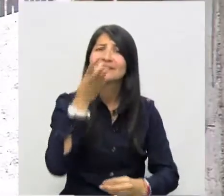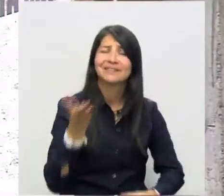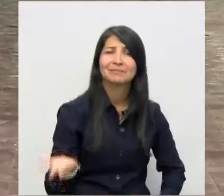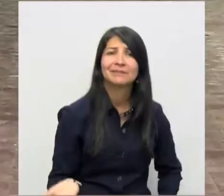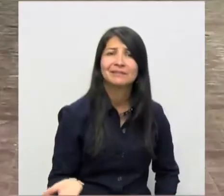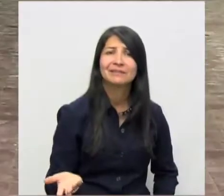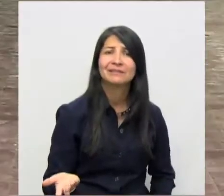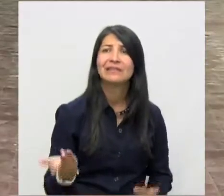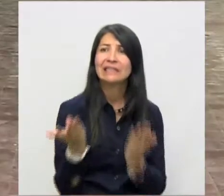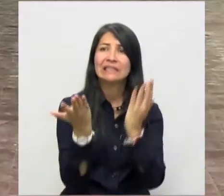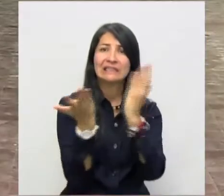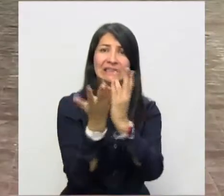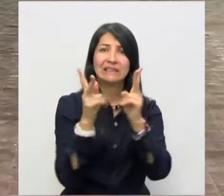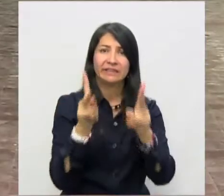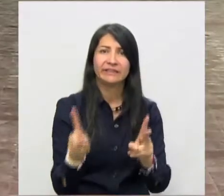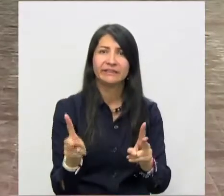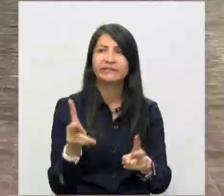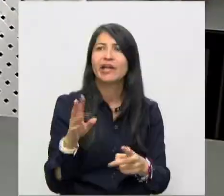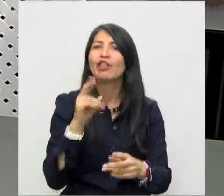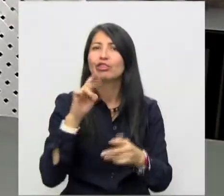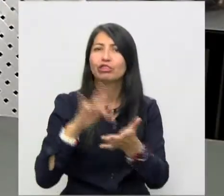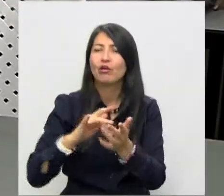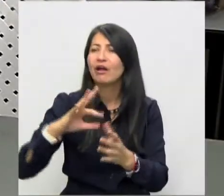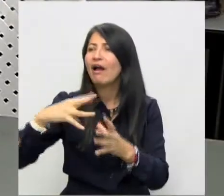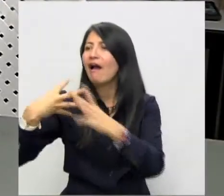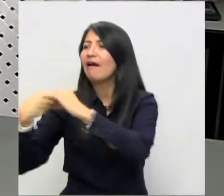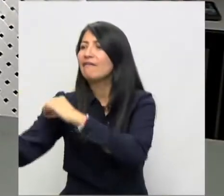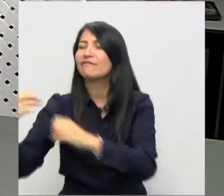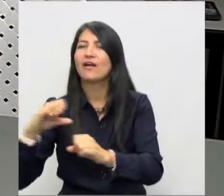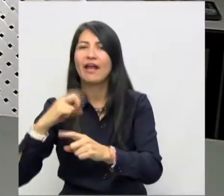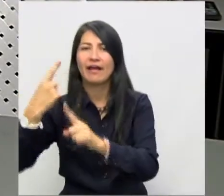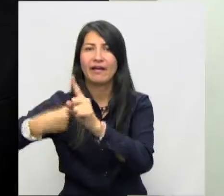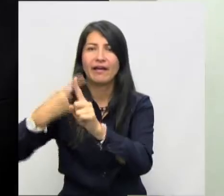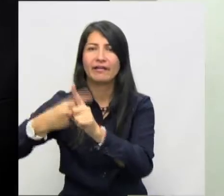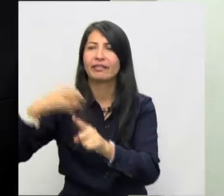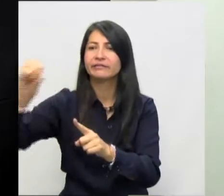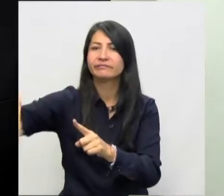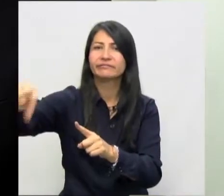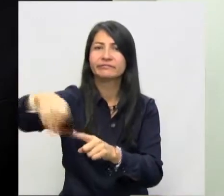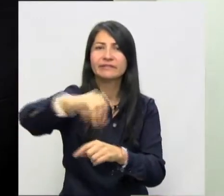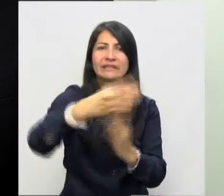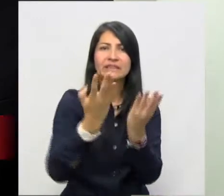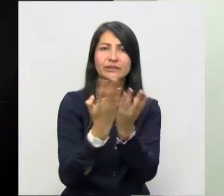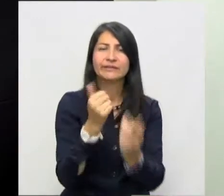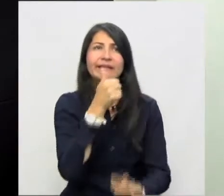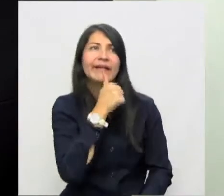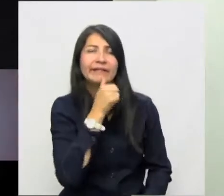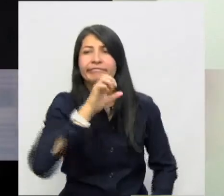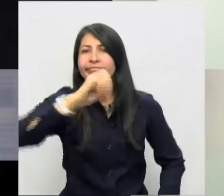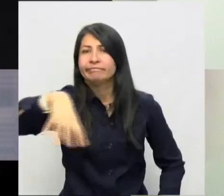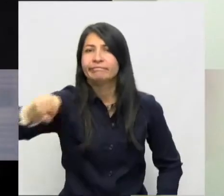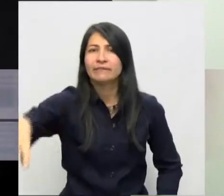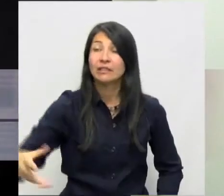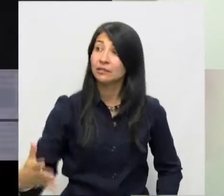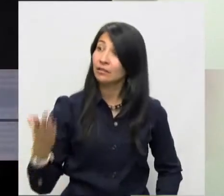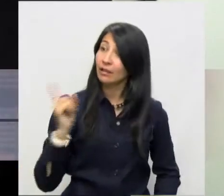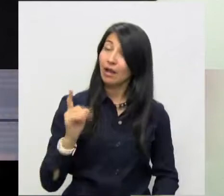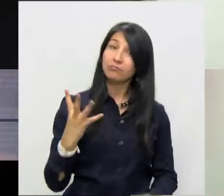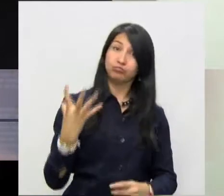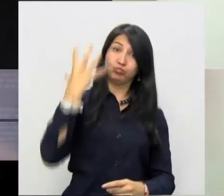inservible, y los estudiantes siguen recibiendo clases en aulas arrendadas. El convenio, celebrado para que